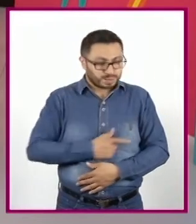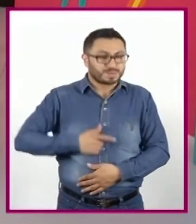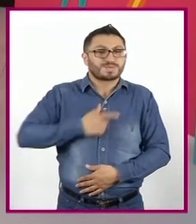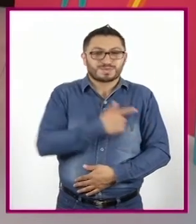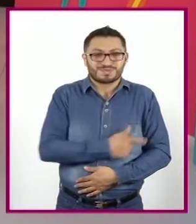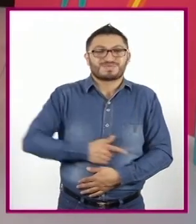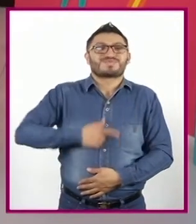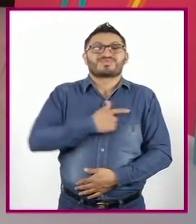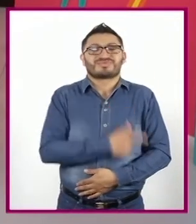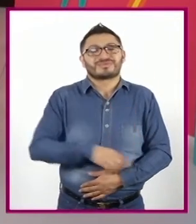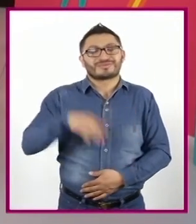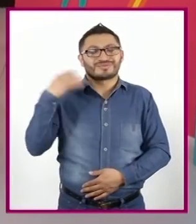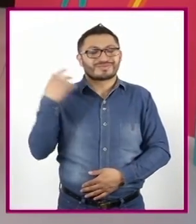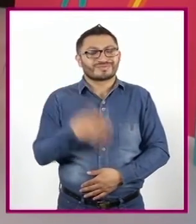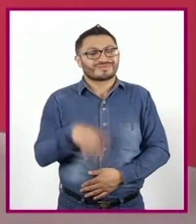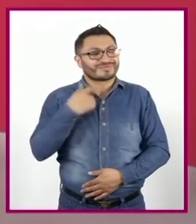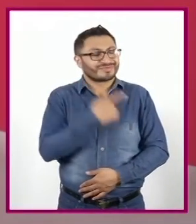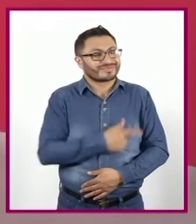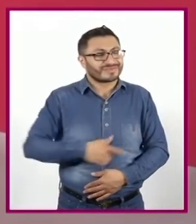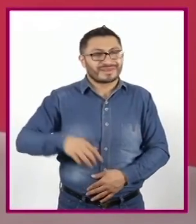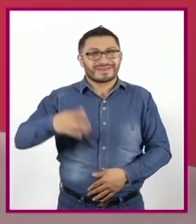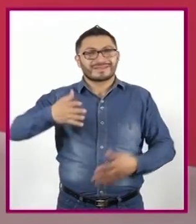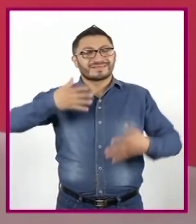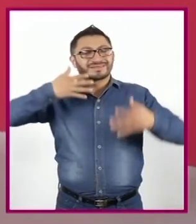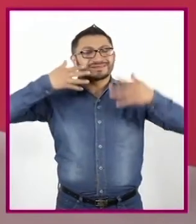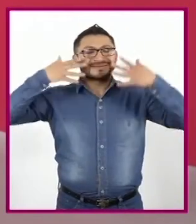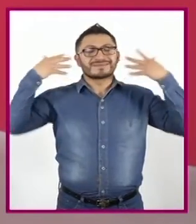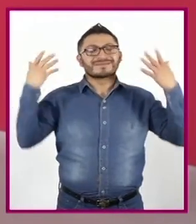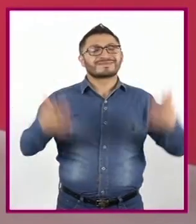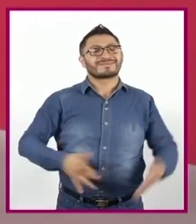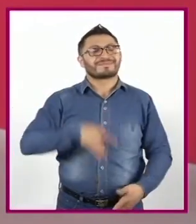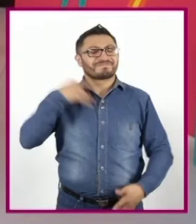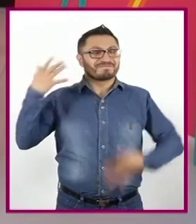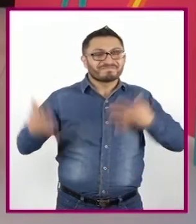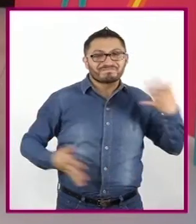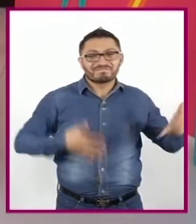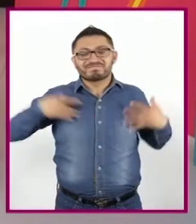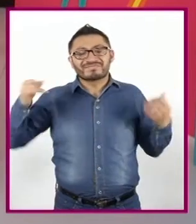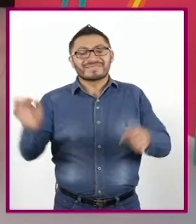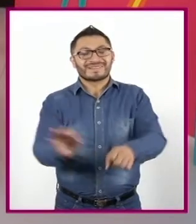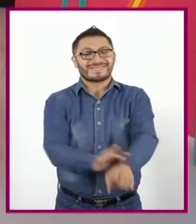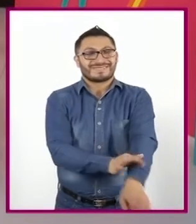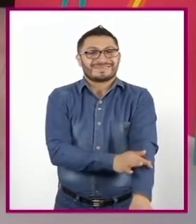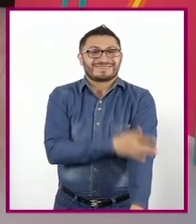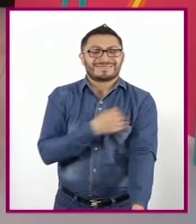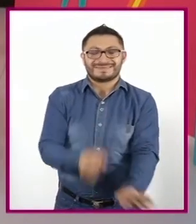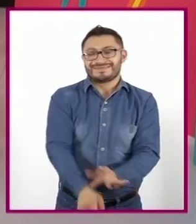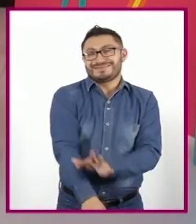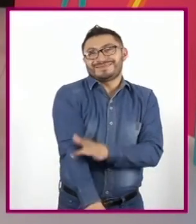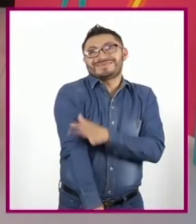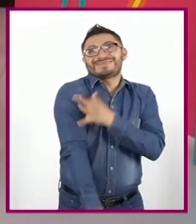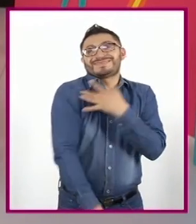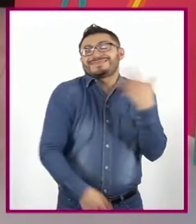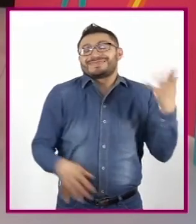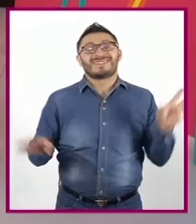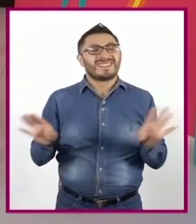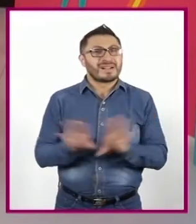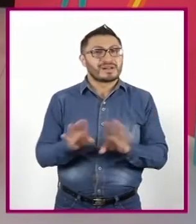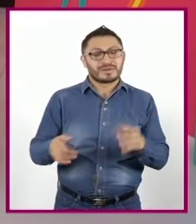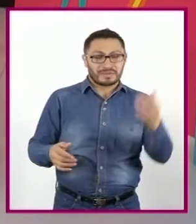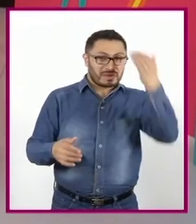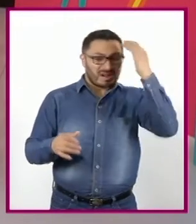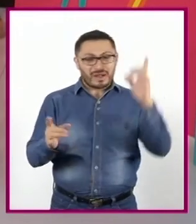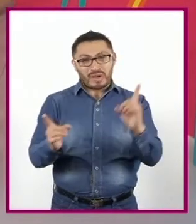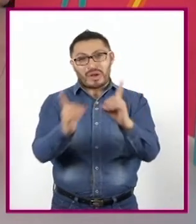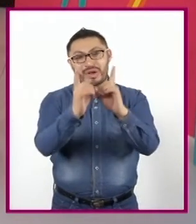Me sonroja Me hace sentir Alegre Y entusiasmada Como cuando Conoces